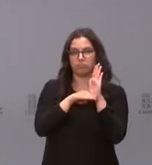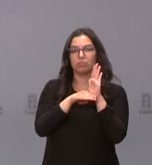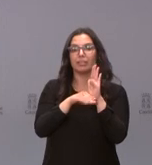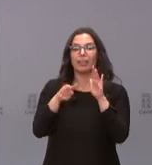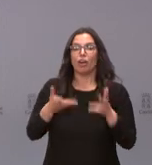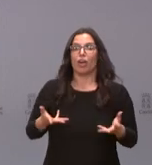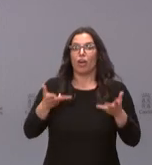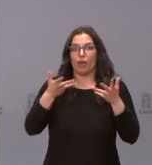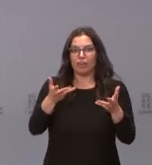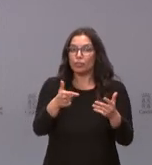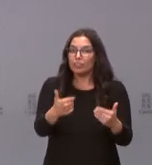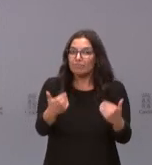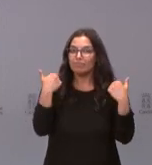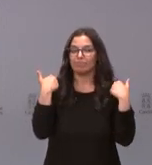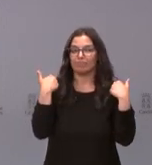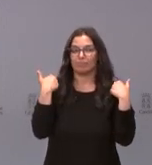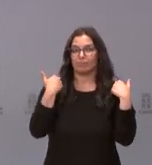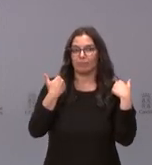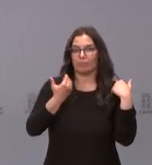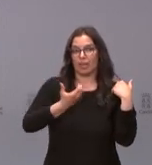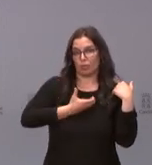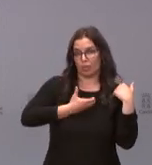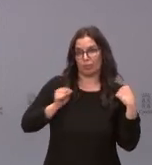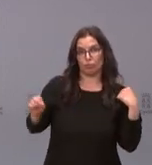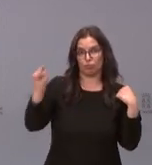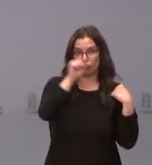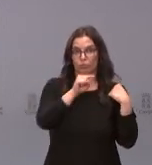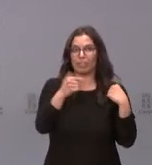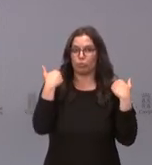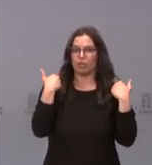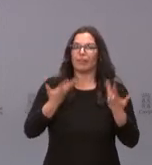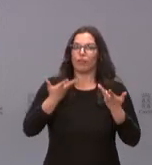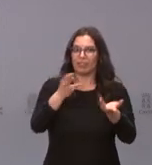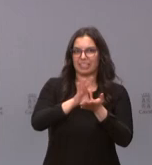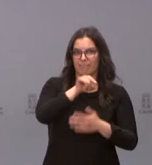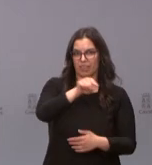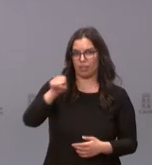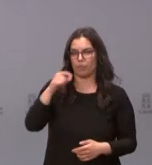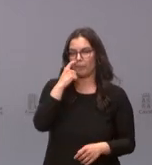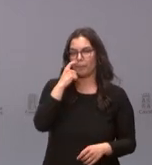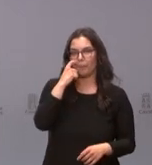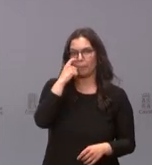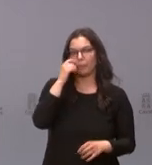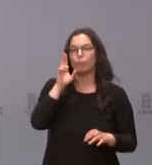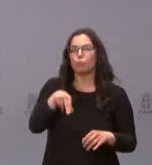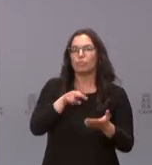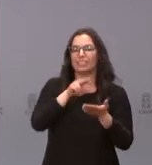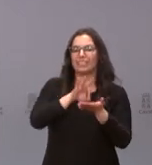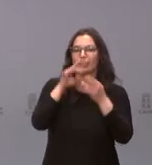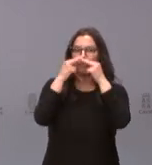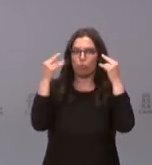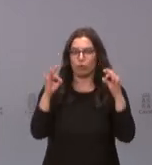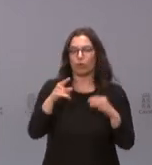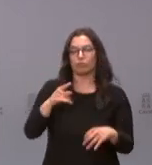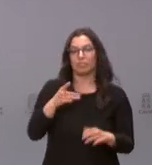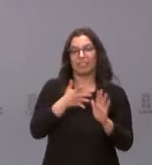prestar, es una competencia de las entidades locales el prestar este servicio público. Estamos hablando que